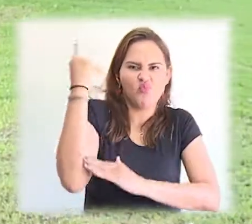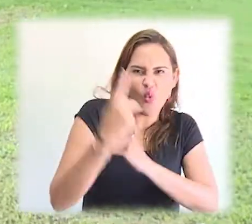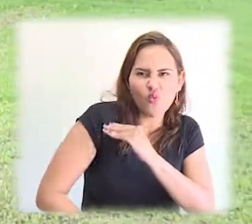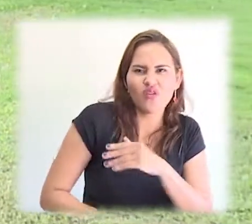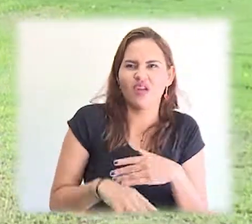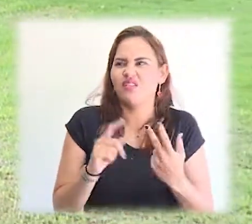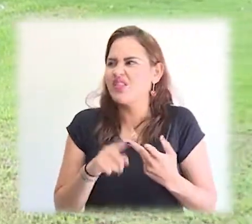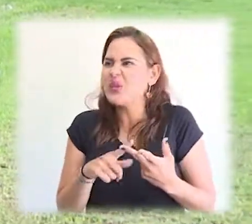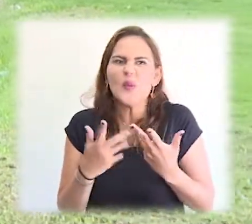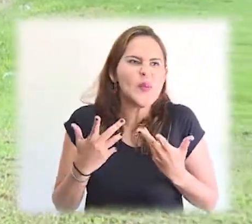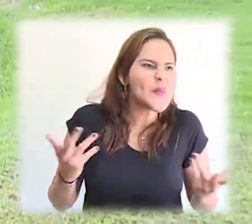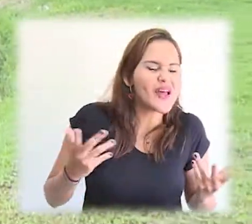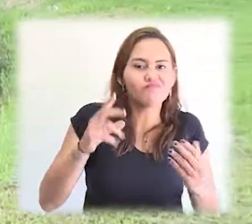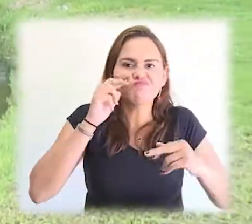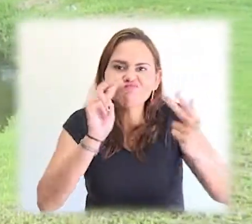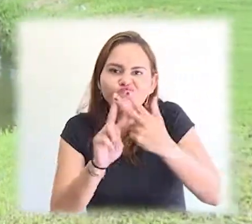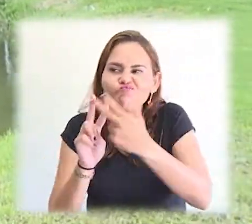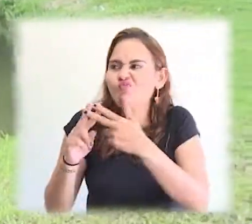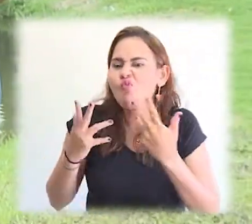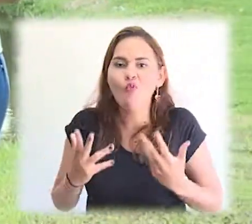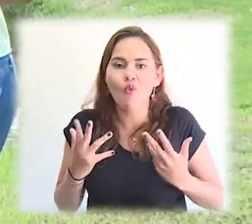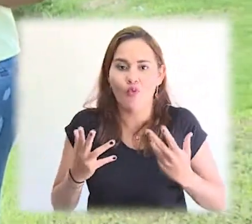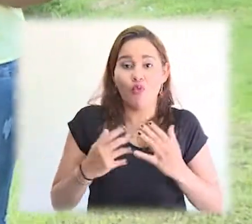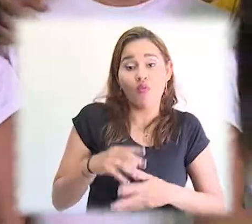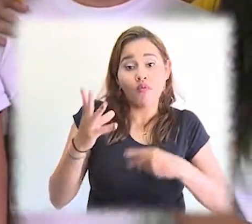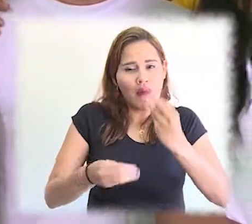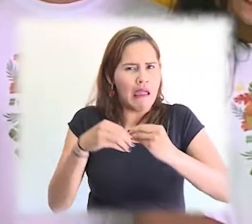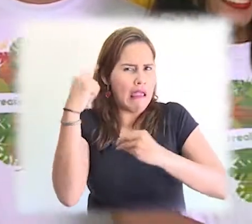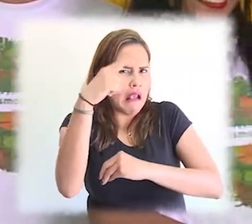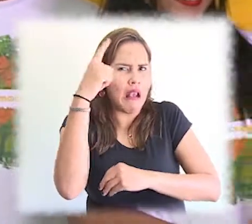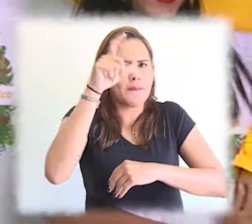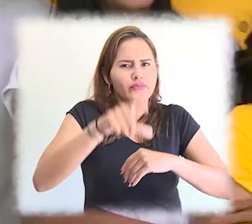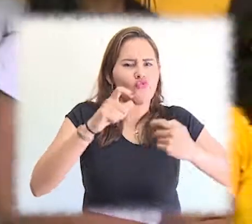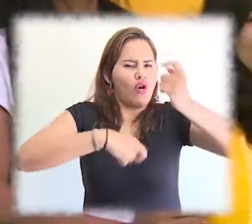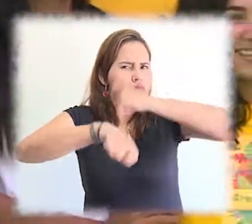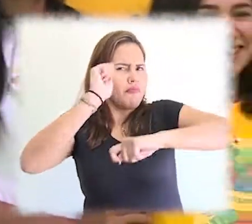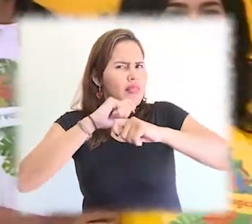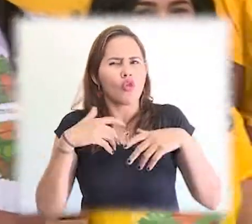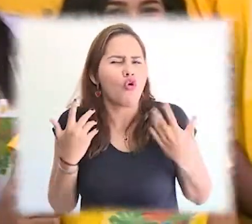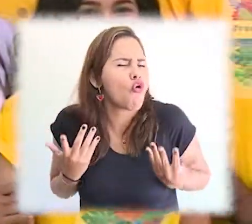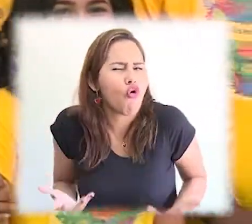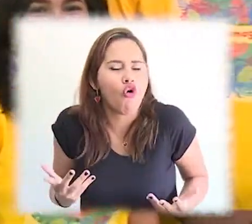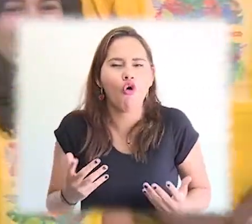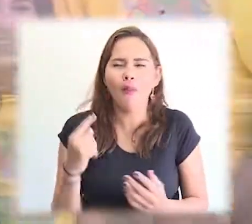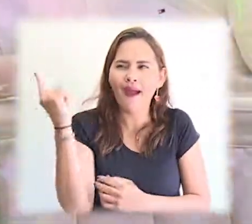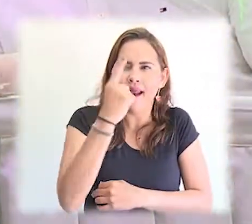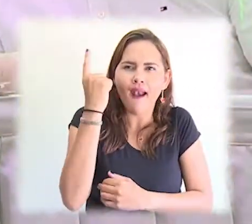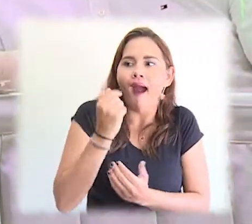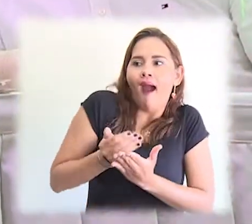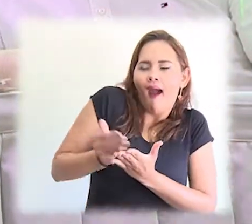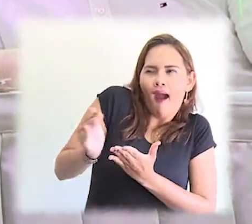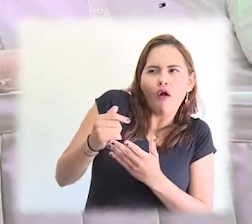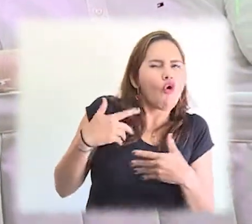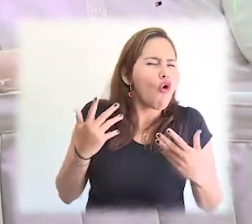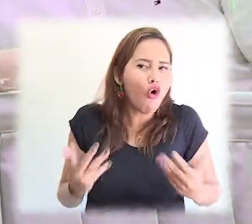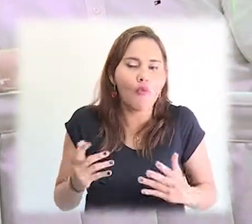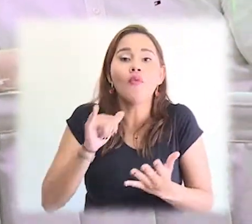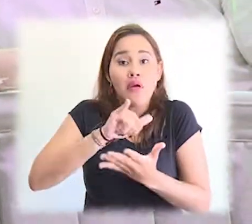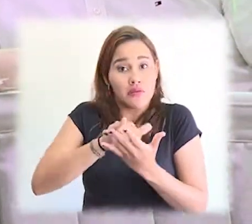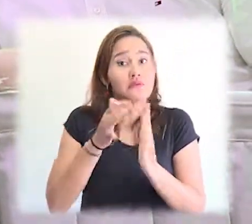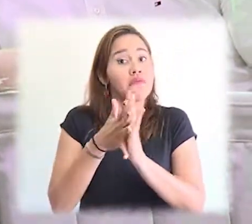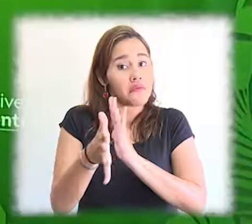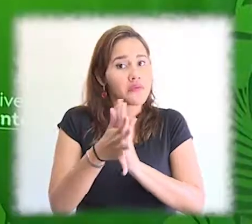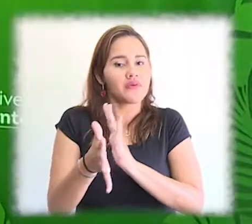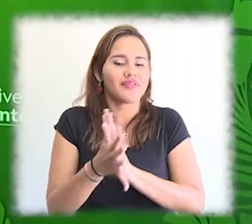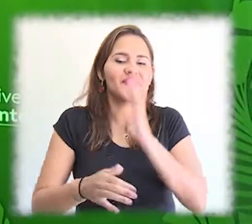de Uni Magdalena hace de Macondo una realidad caribe. Esto nos está dando una retroalimentación muy significativa y positiva para crear una